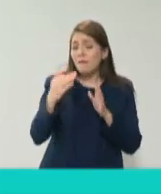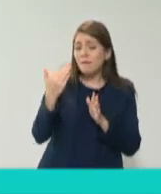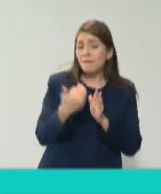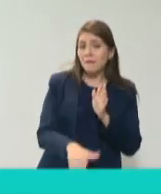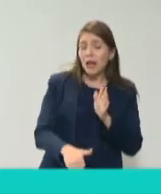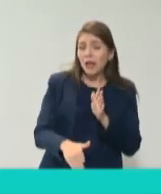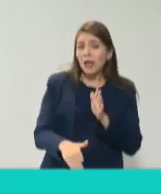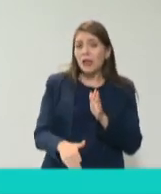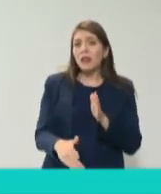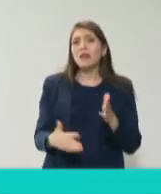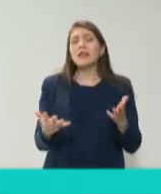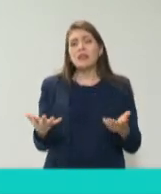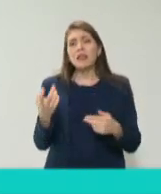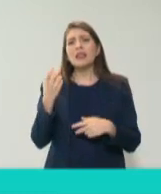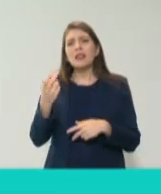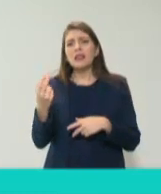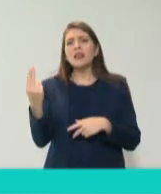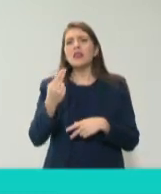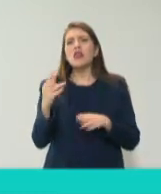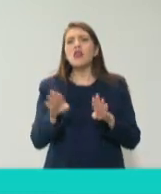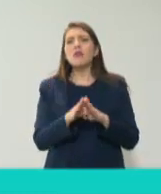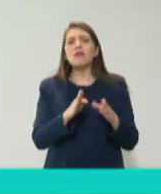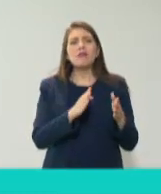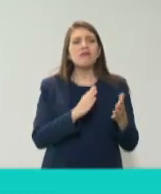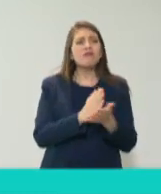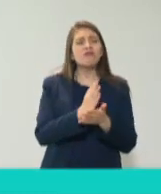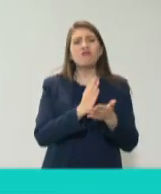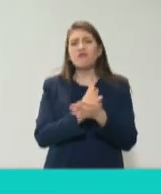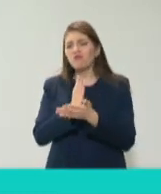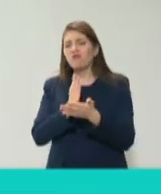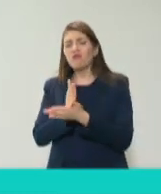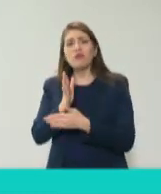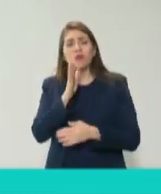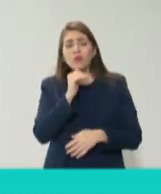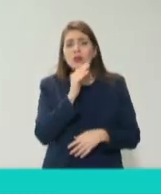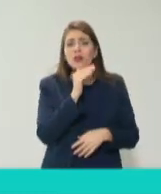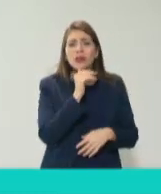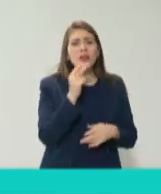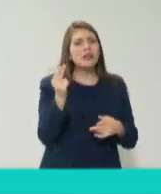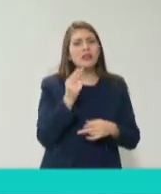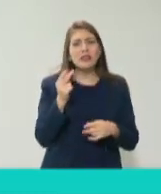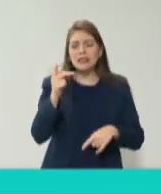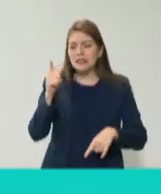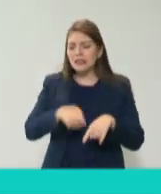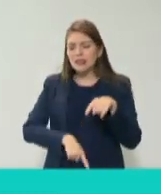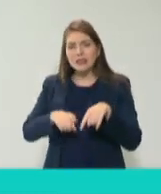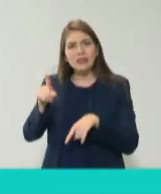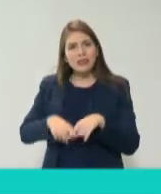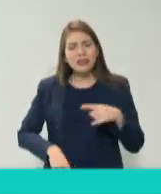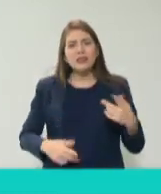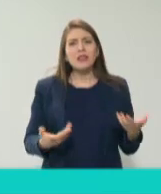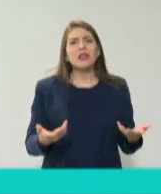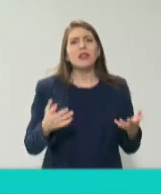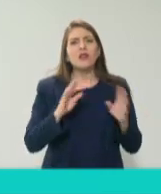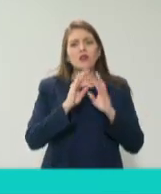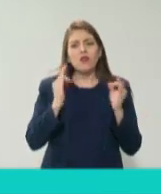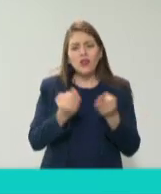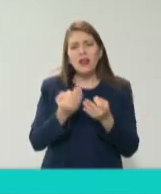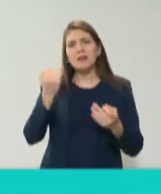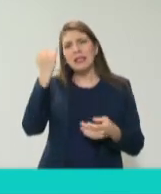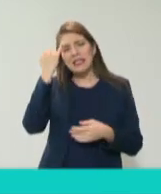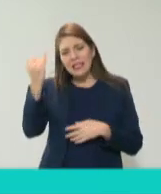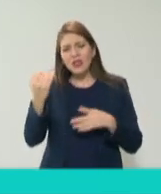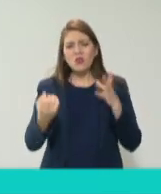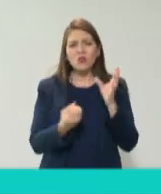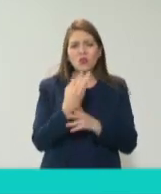romper tal vez con nuestras propias barreras y imaginarnos ideas nuevas y mecanismos nuevos y formas